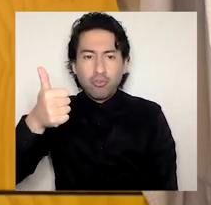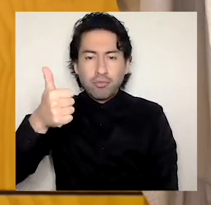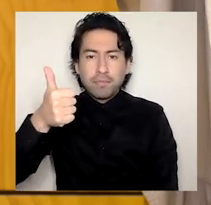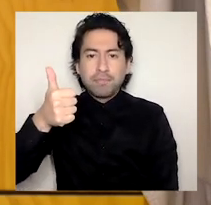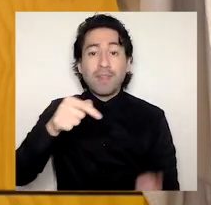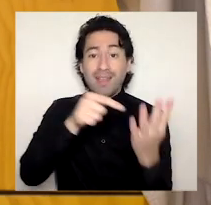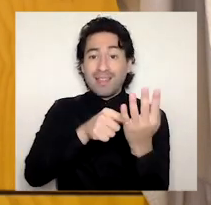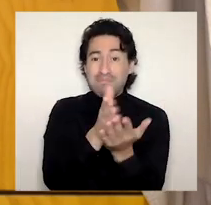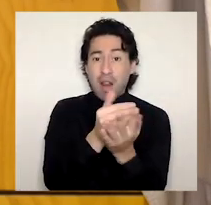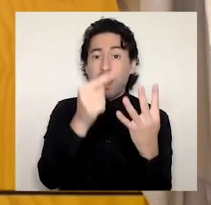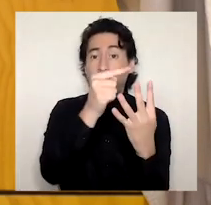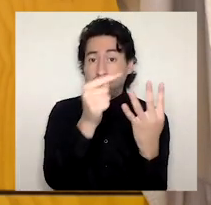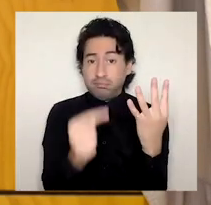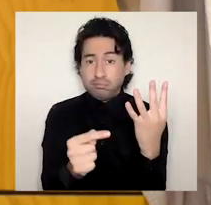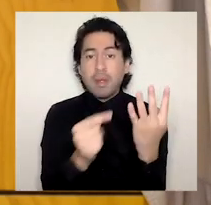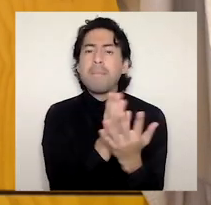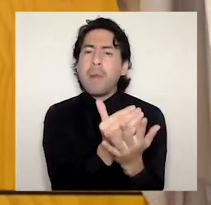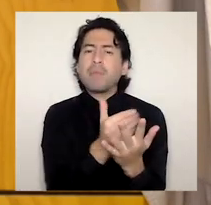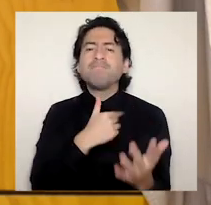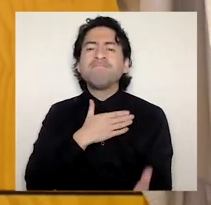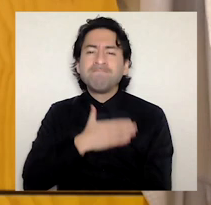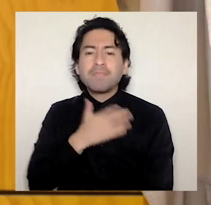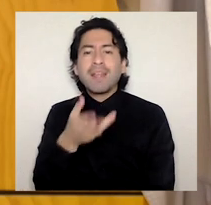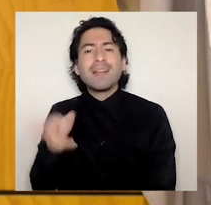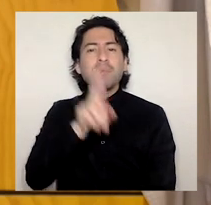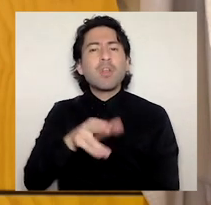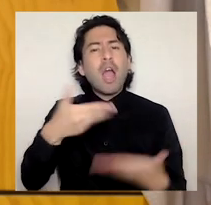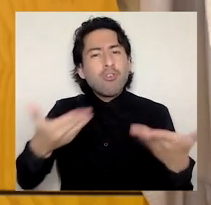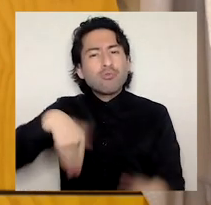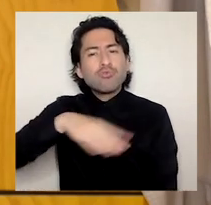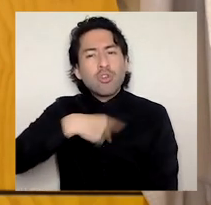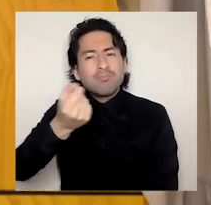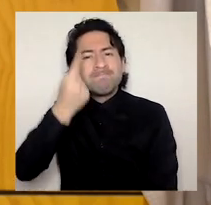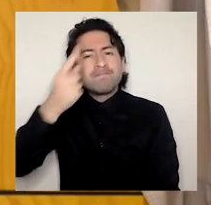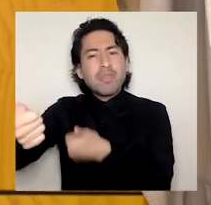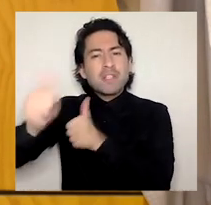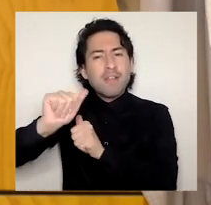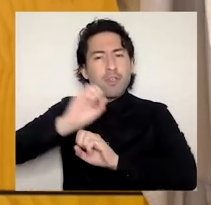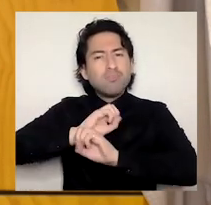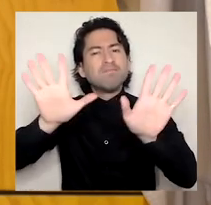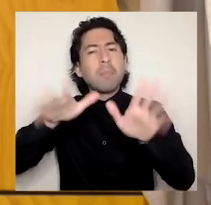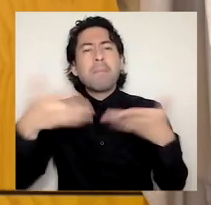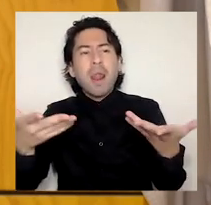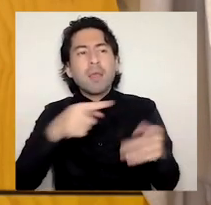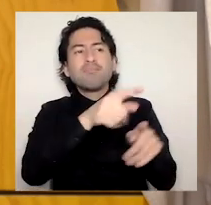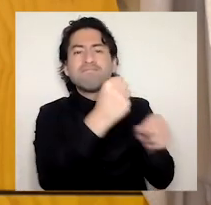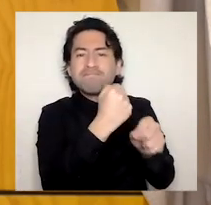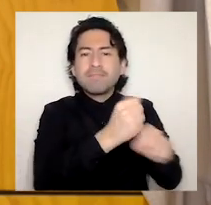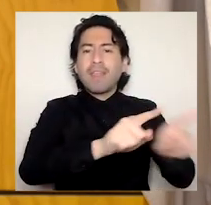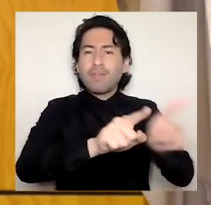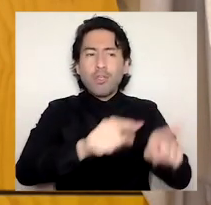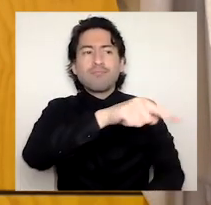queremos reiterar que hoy tenemos claros los desafíos para mejorar la gestión que nos permita no sólo